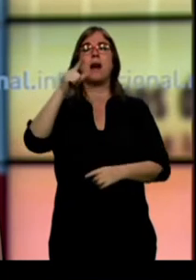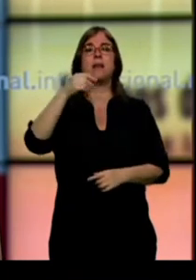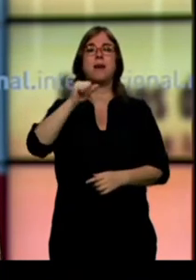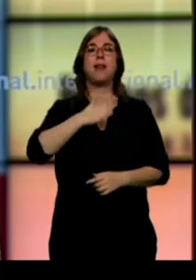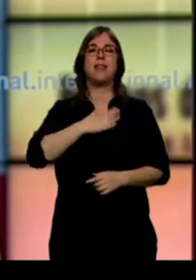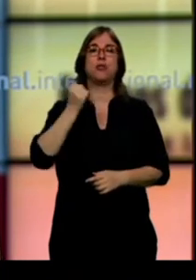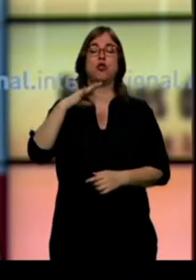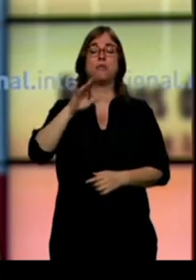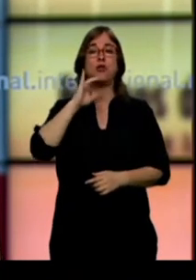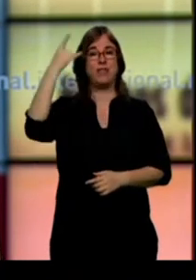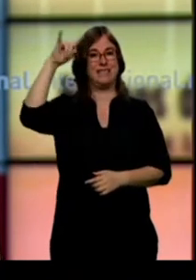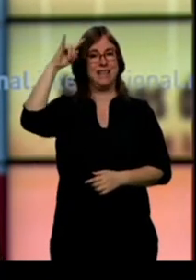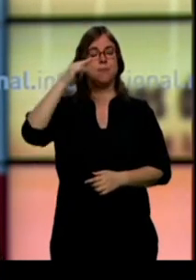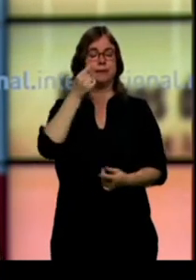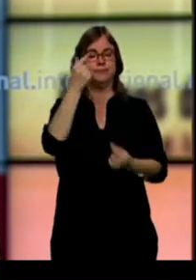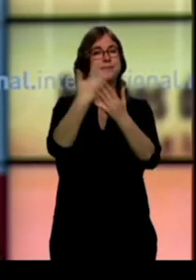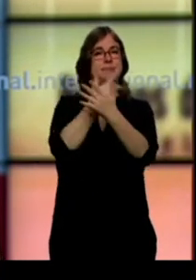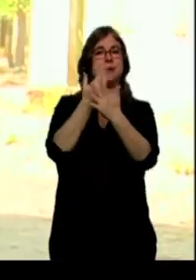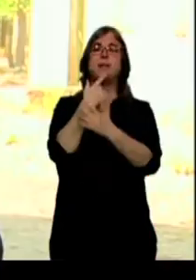más detalles de este suceso. Paco Gómez.